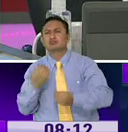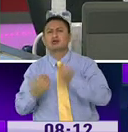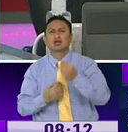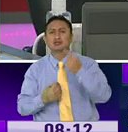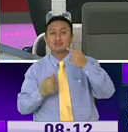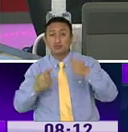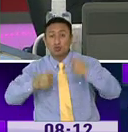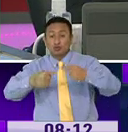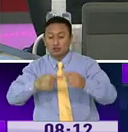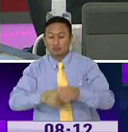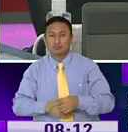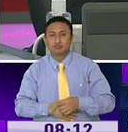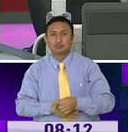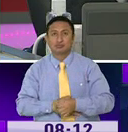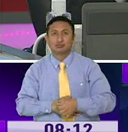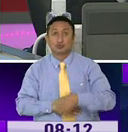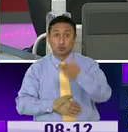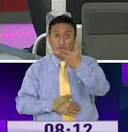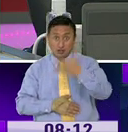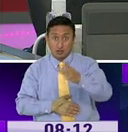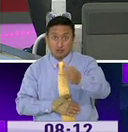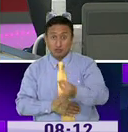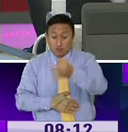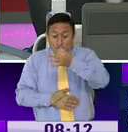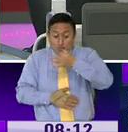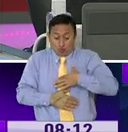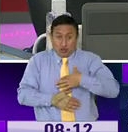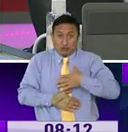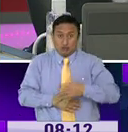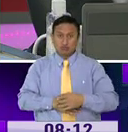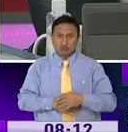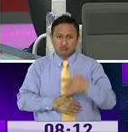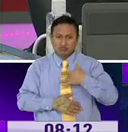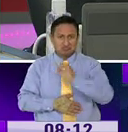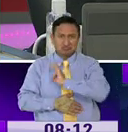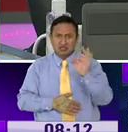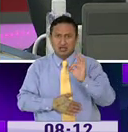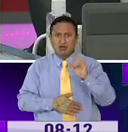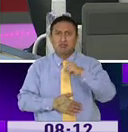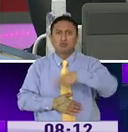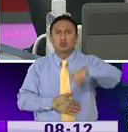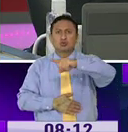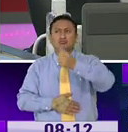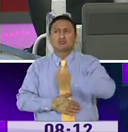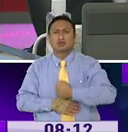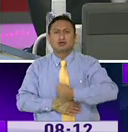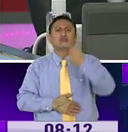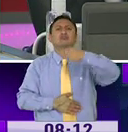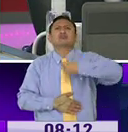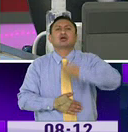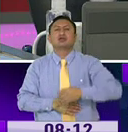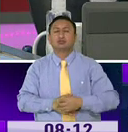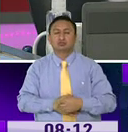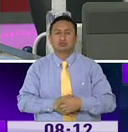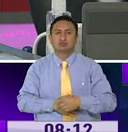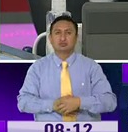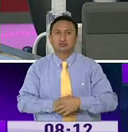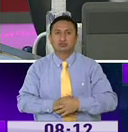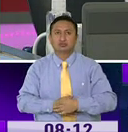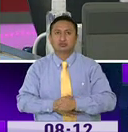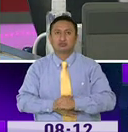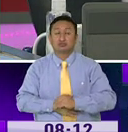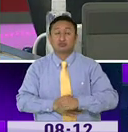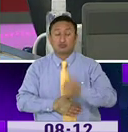Usted ha sido diagnosticado con COVID-19, desintomático, pero ¿cómo es el día a día de su trabajo? ¿Cómo su vida le